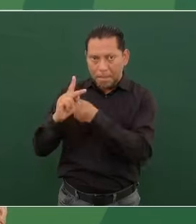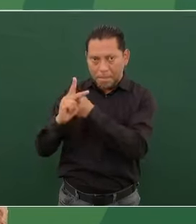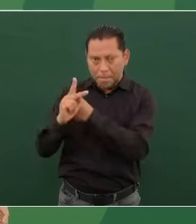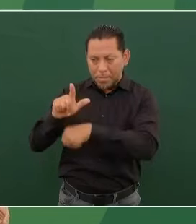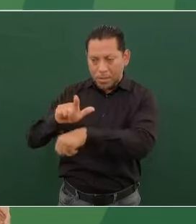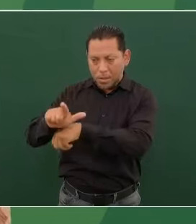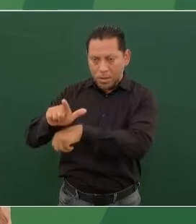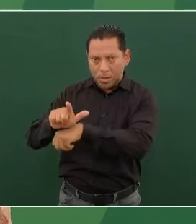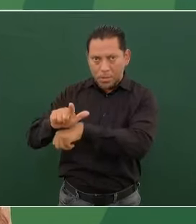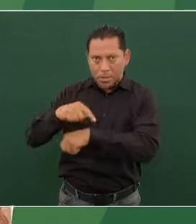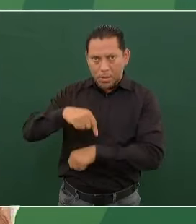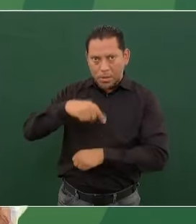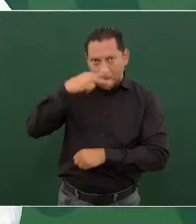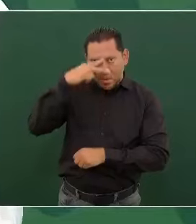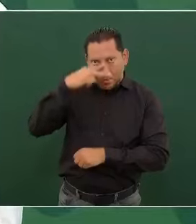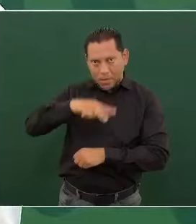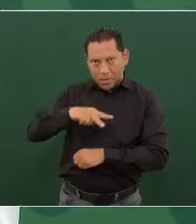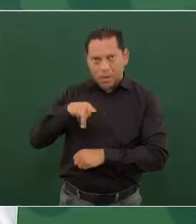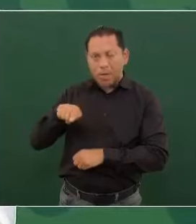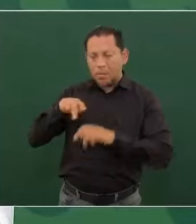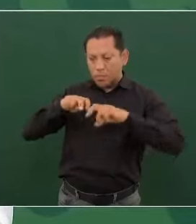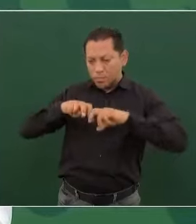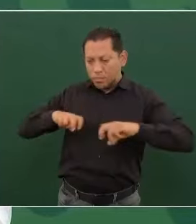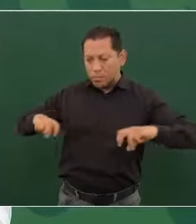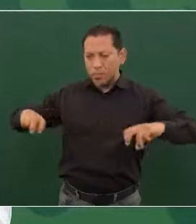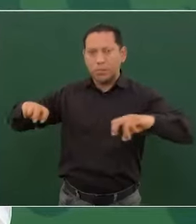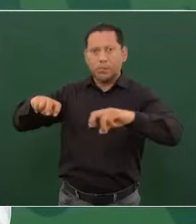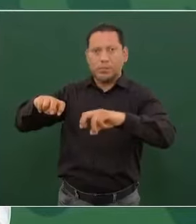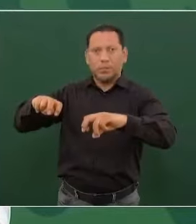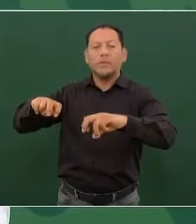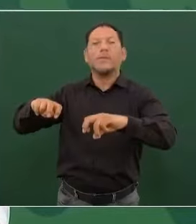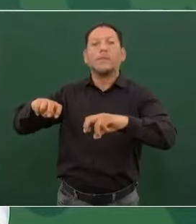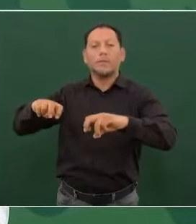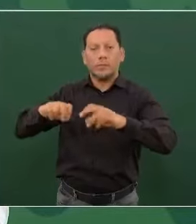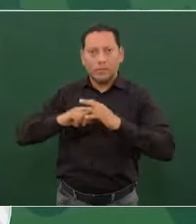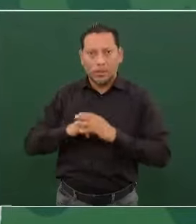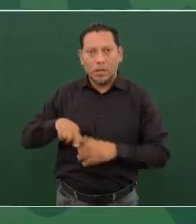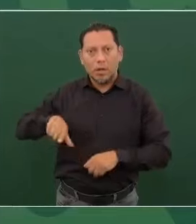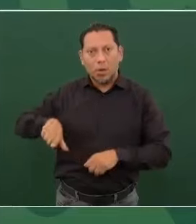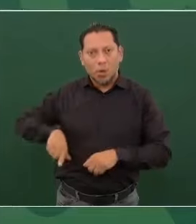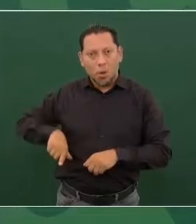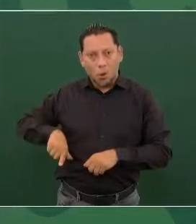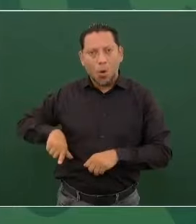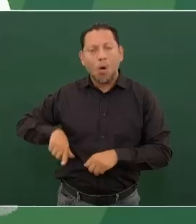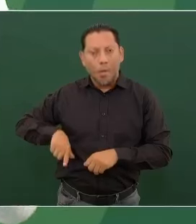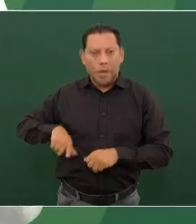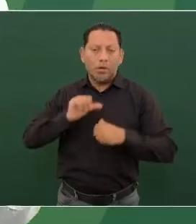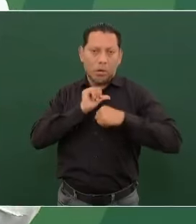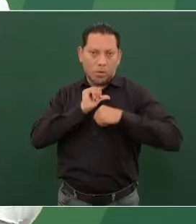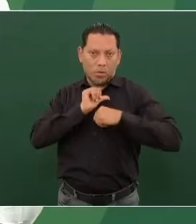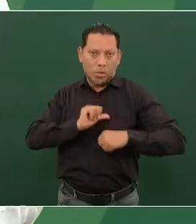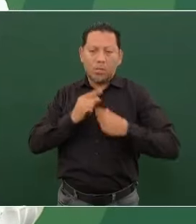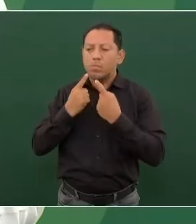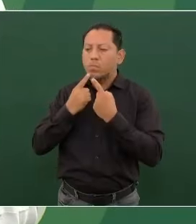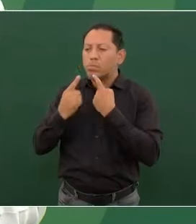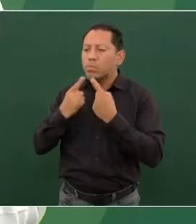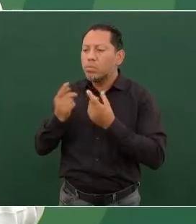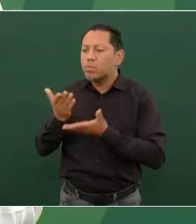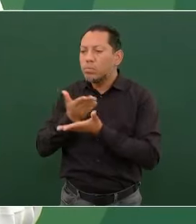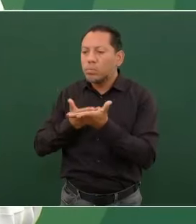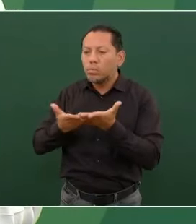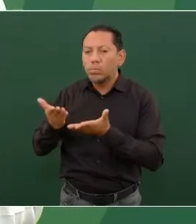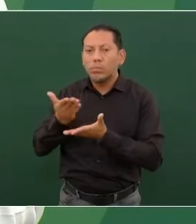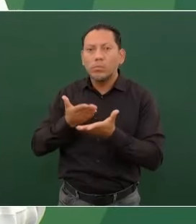los integrantes de los gobiernos para tratar varios